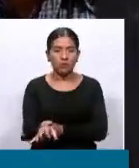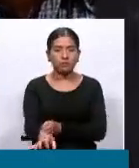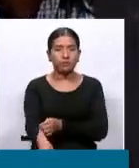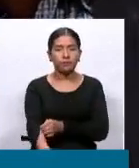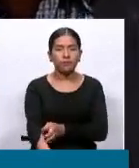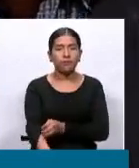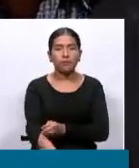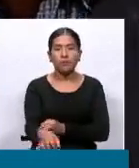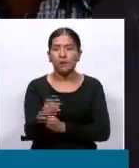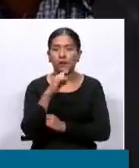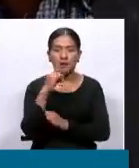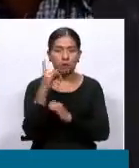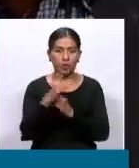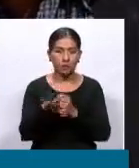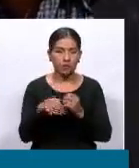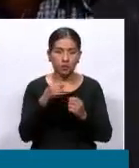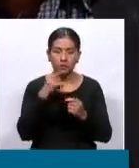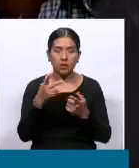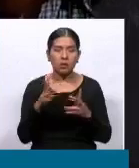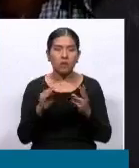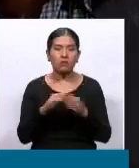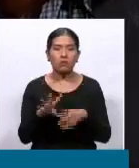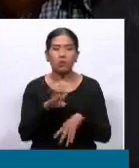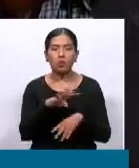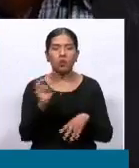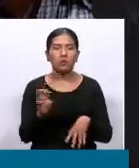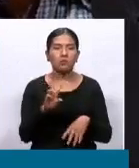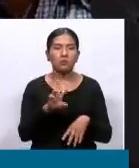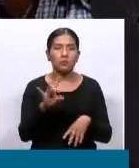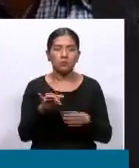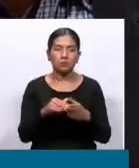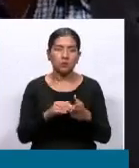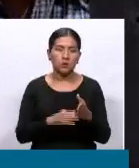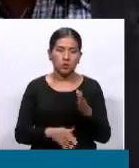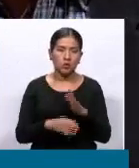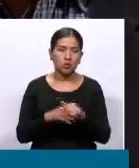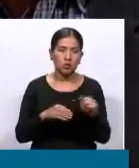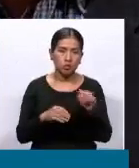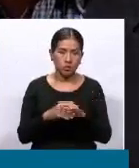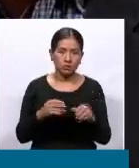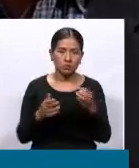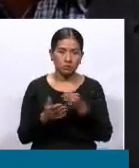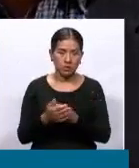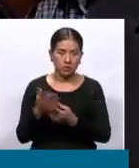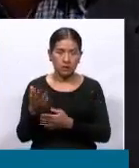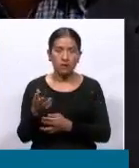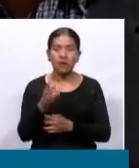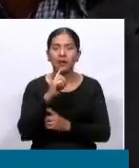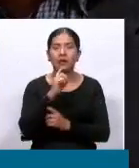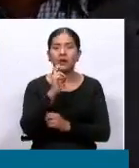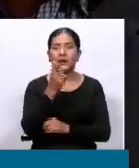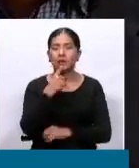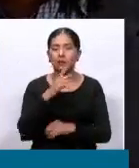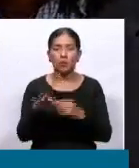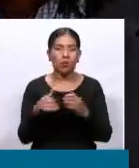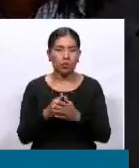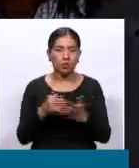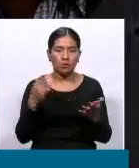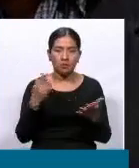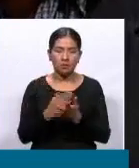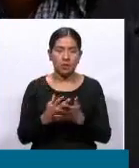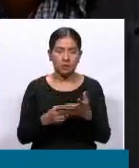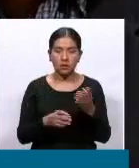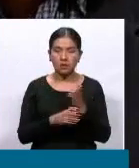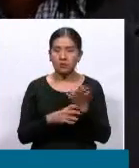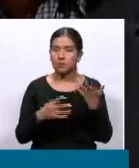generó exportaciones por 428 millones de dólares. Es decir, el paro cívico ya se ha comido